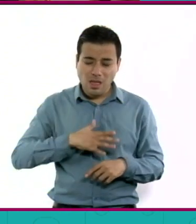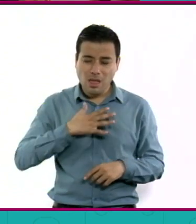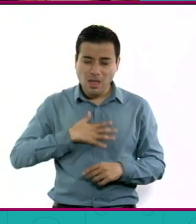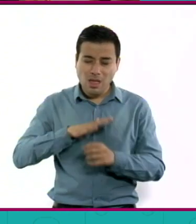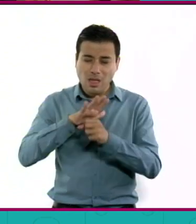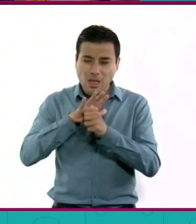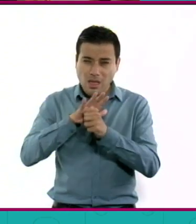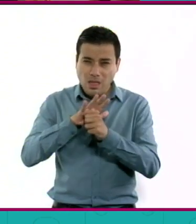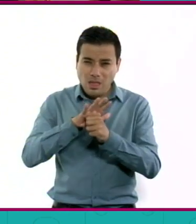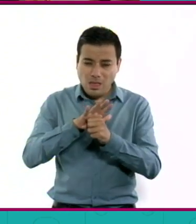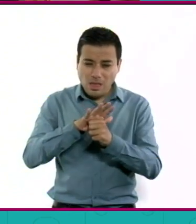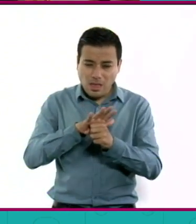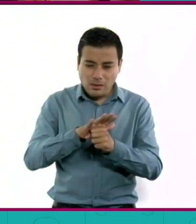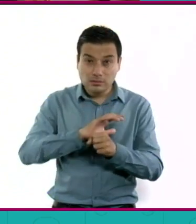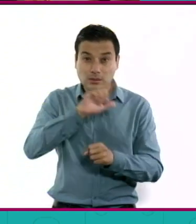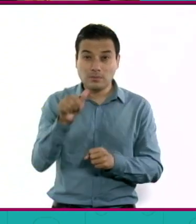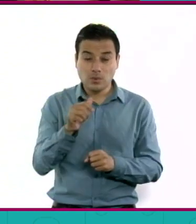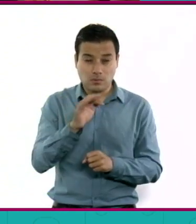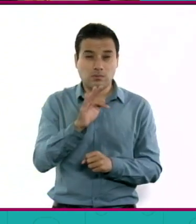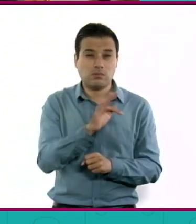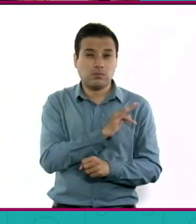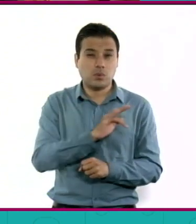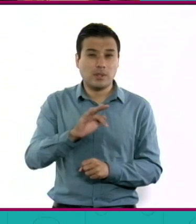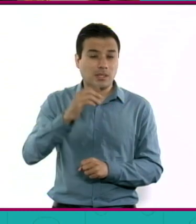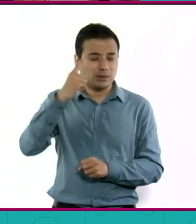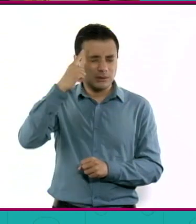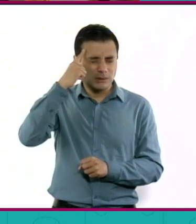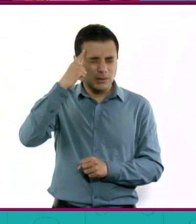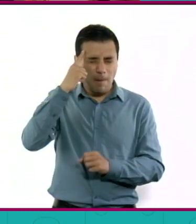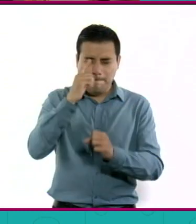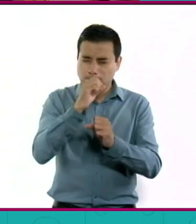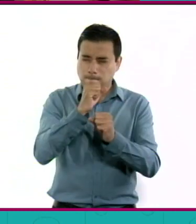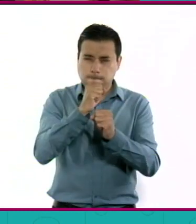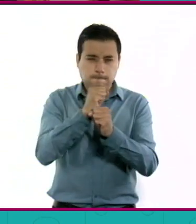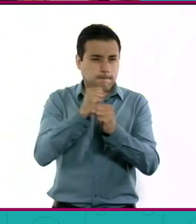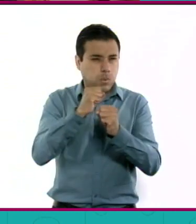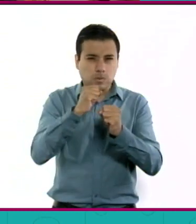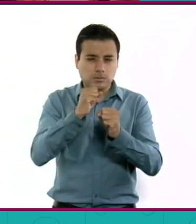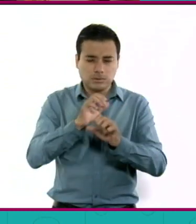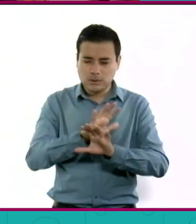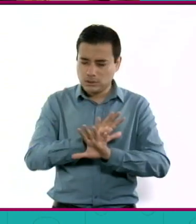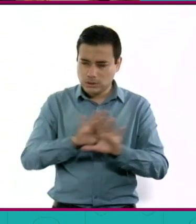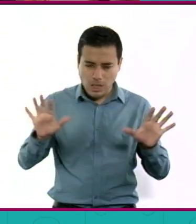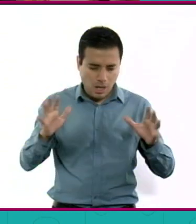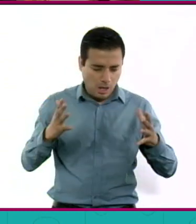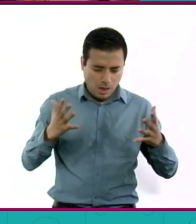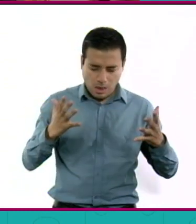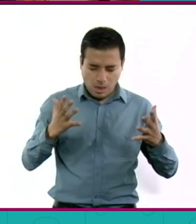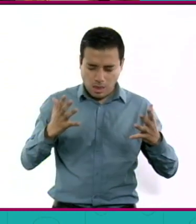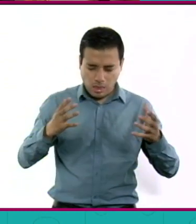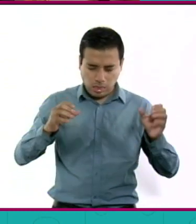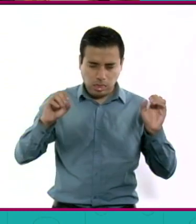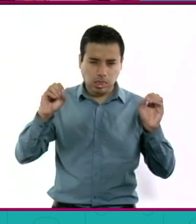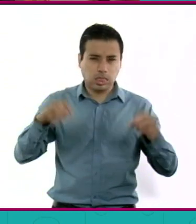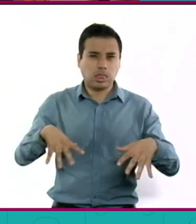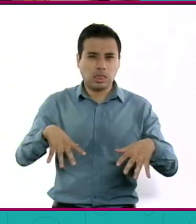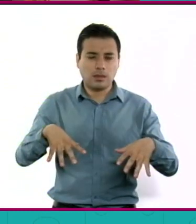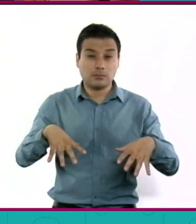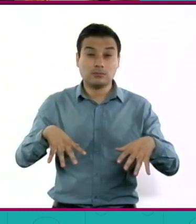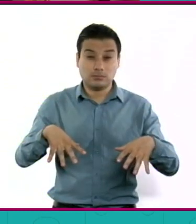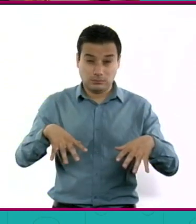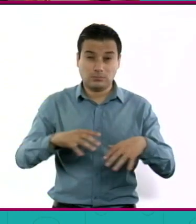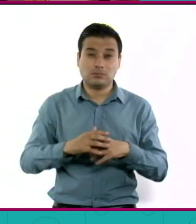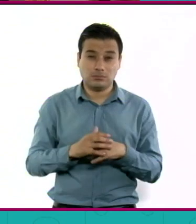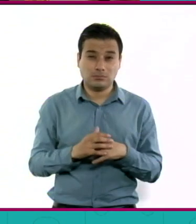por explotar, por ya no responder bien a las cosas y por no tener la